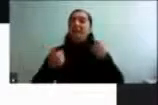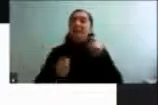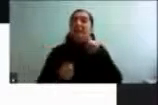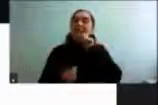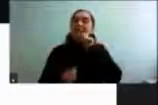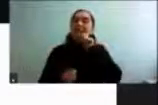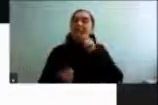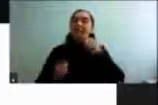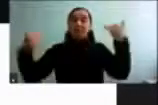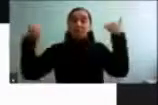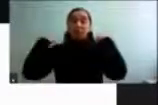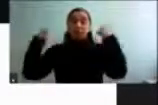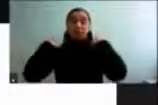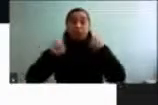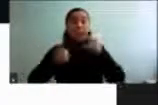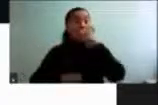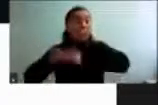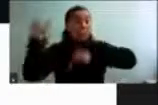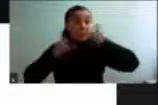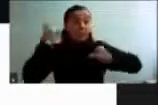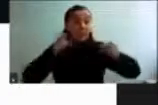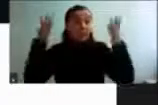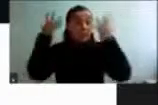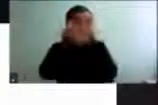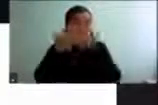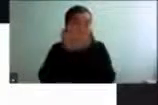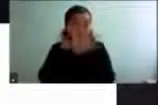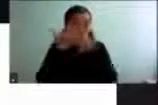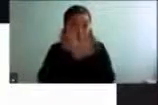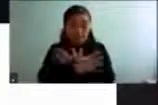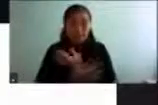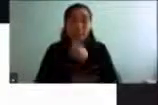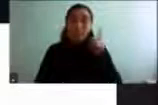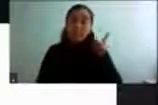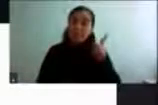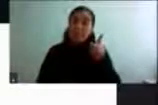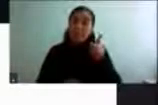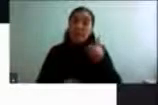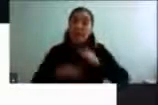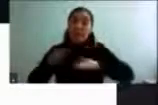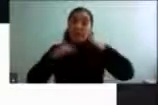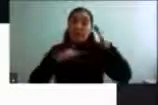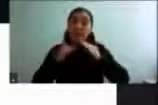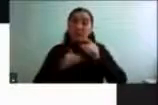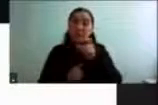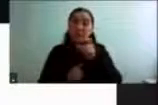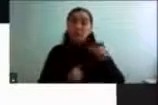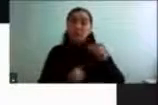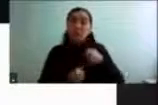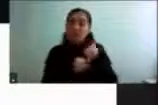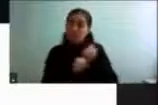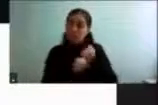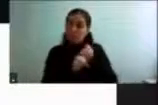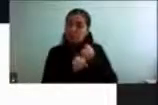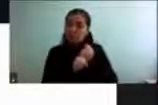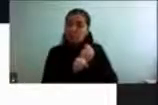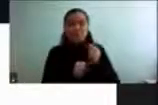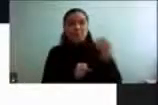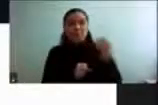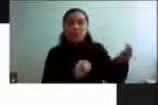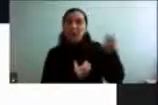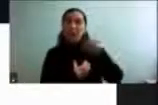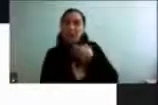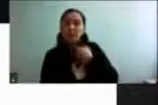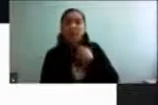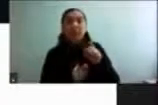confunde un poco y muchas veces las personas con las que trabajé me decían señorita, si yo